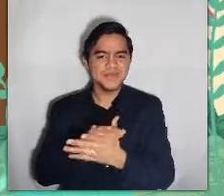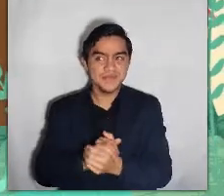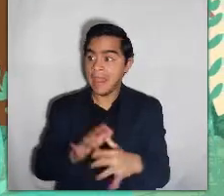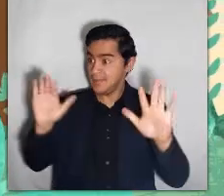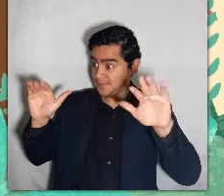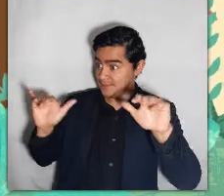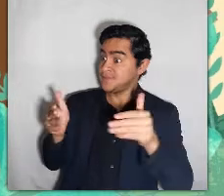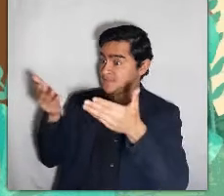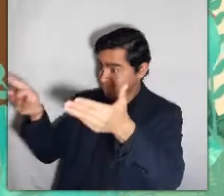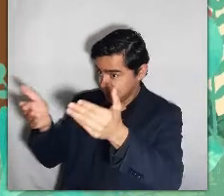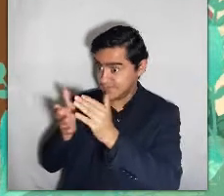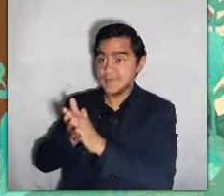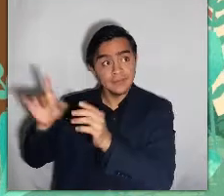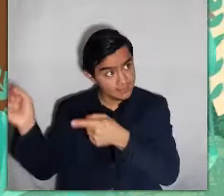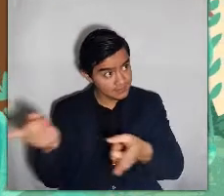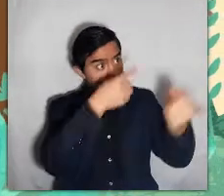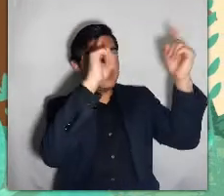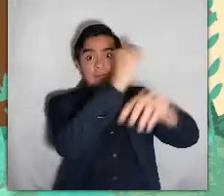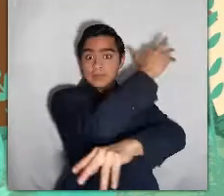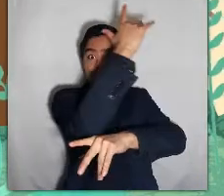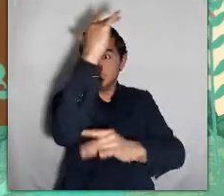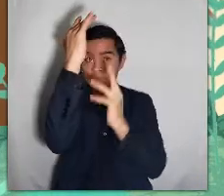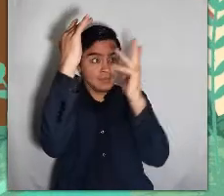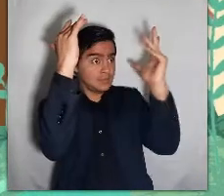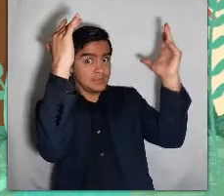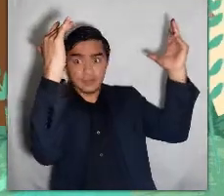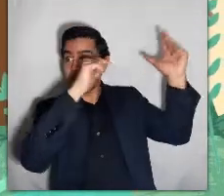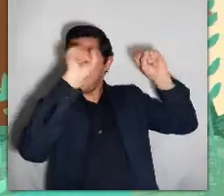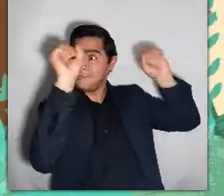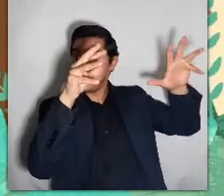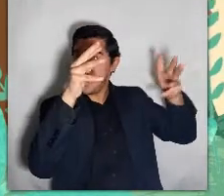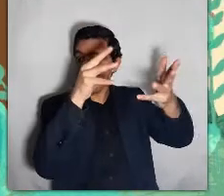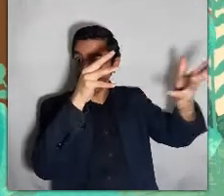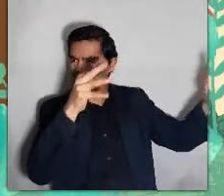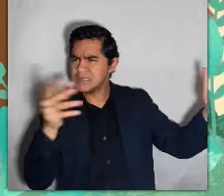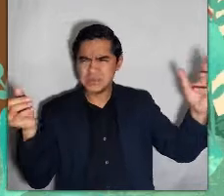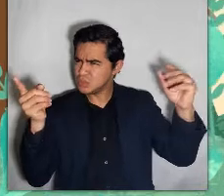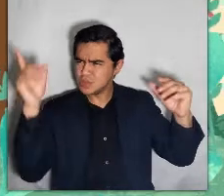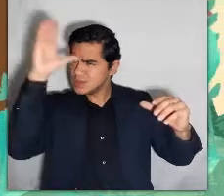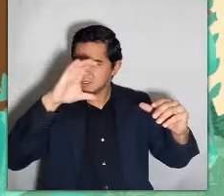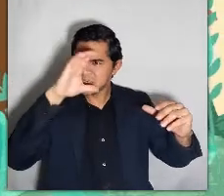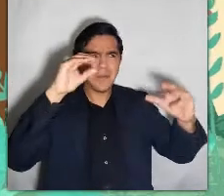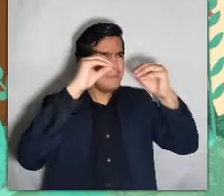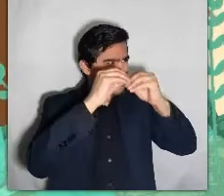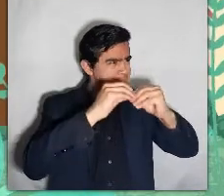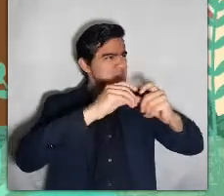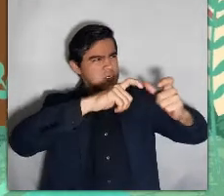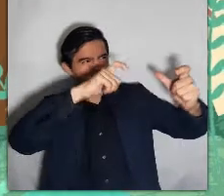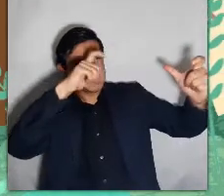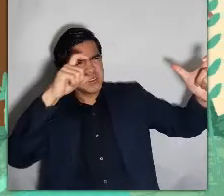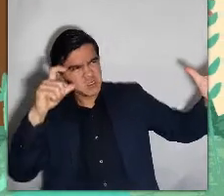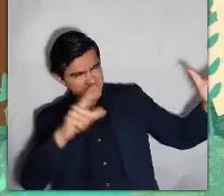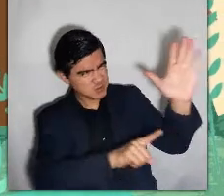decidió retarle con la siguiente prueba. Maderucho, tendrás que ir a mi bosque mágico, allí buscarás